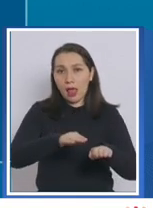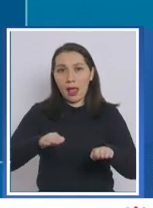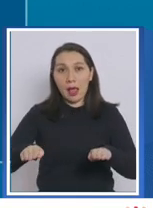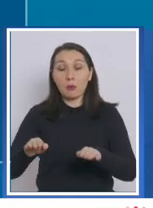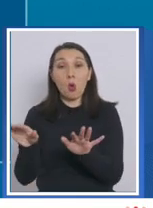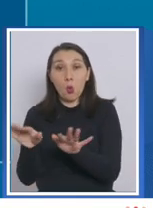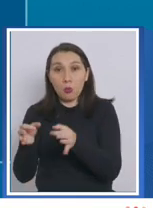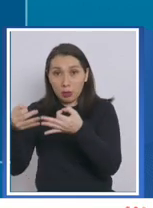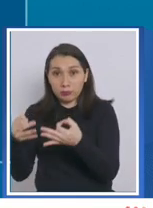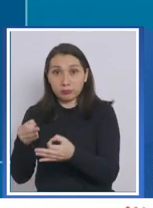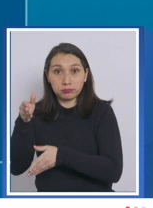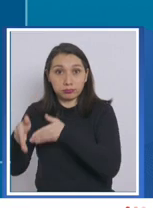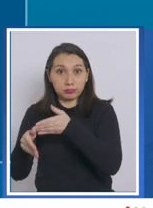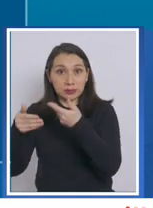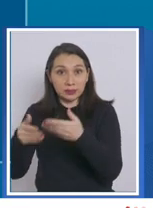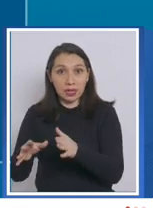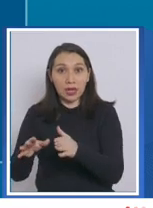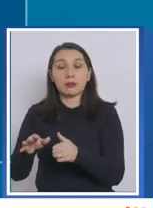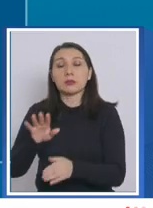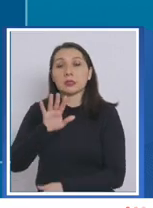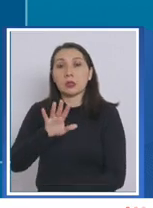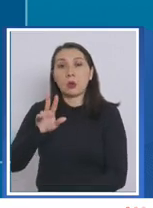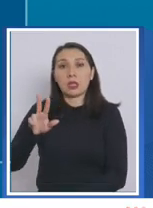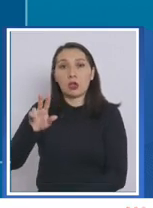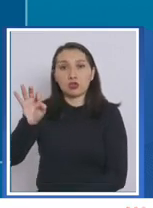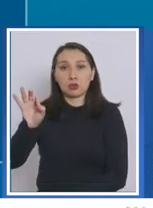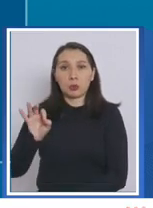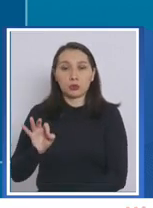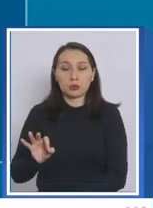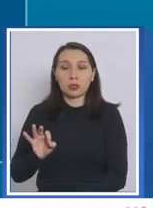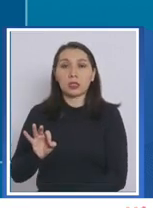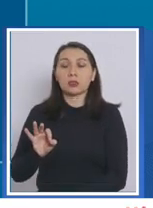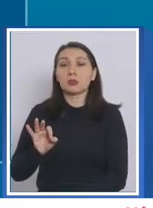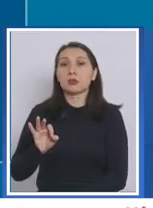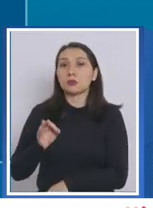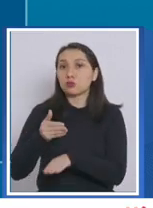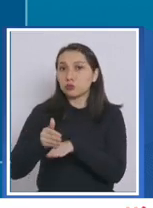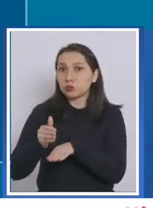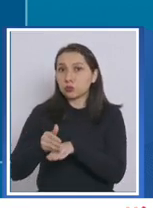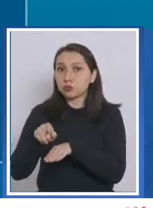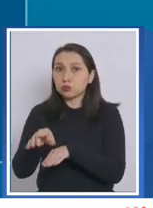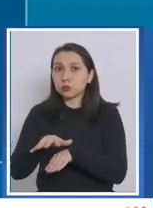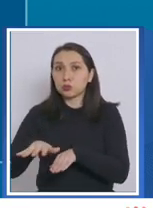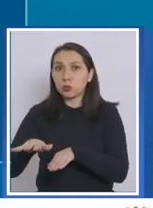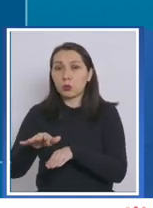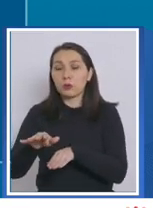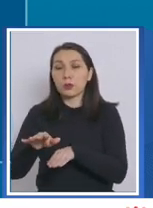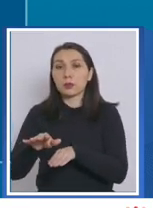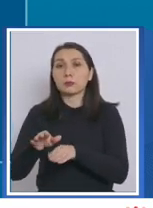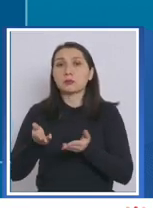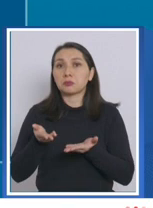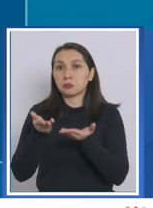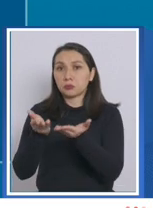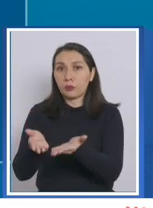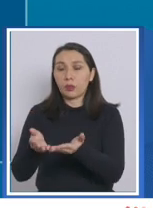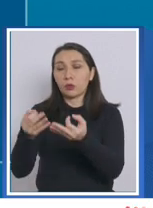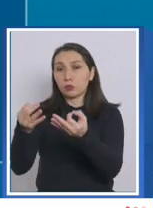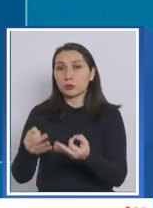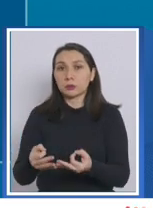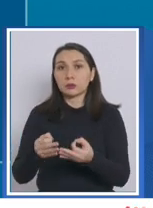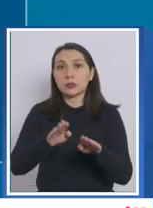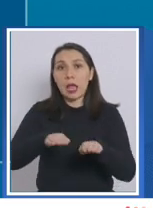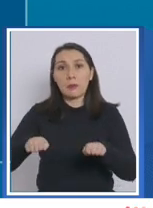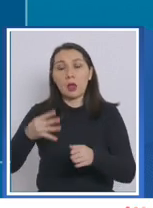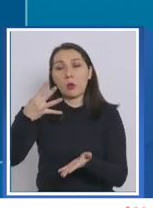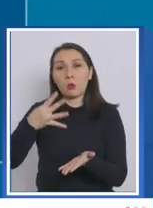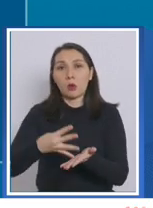La ocupación real a nivel nacional es de un 58%, quedando una disponibilidad total de camas